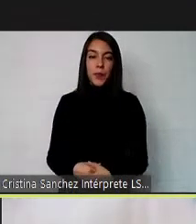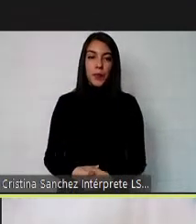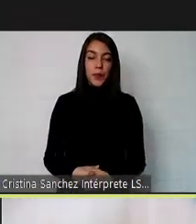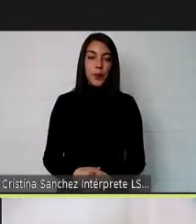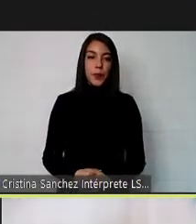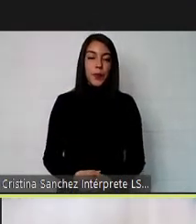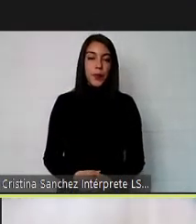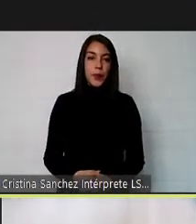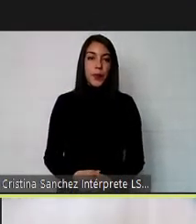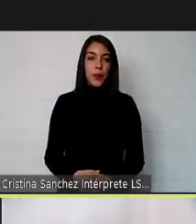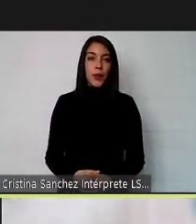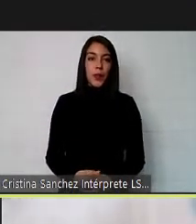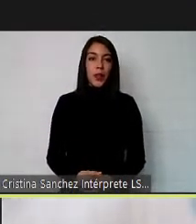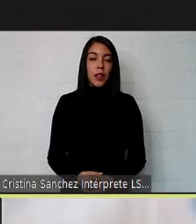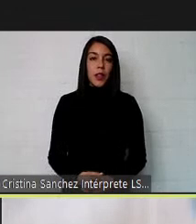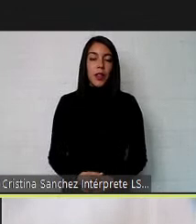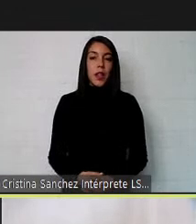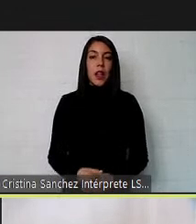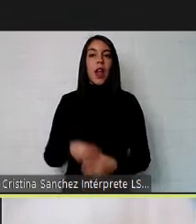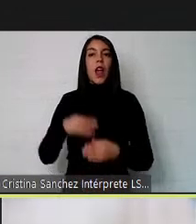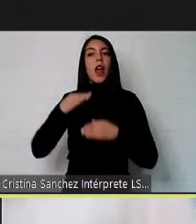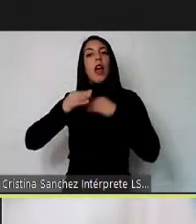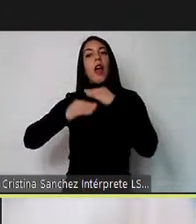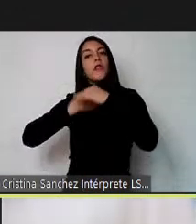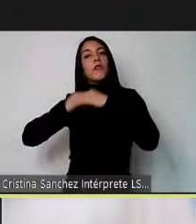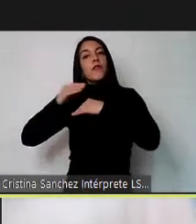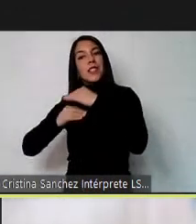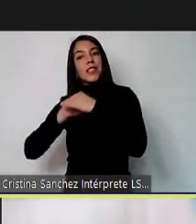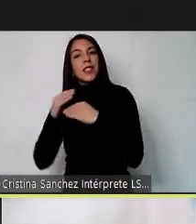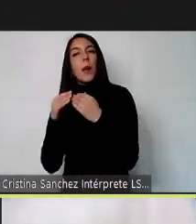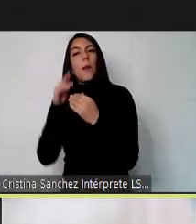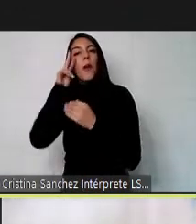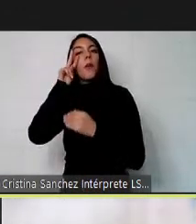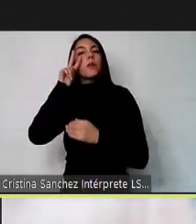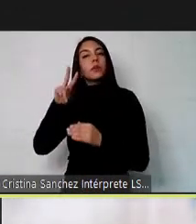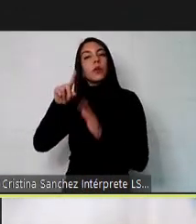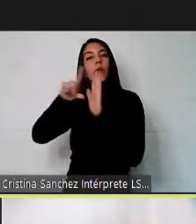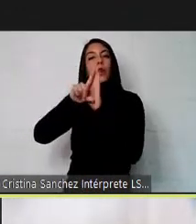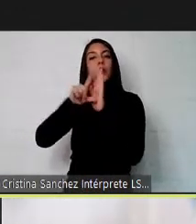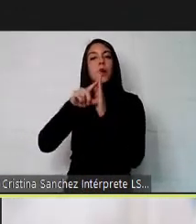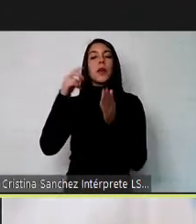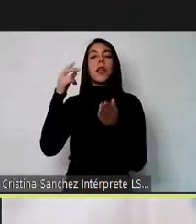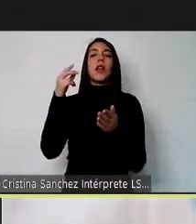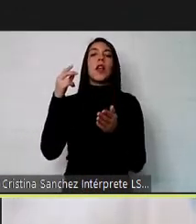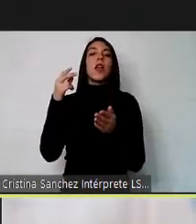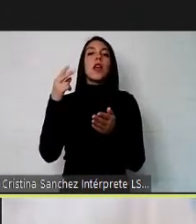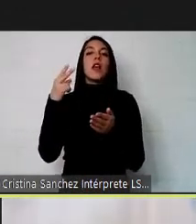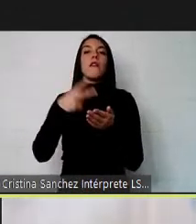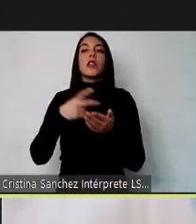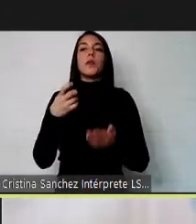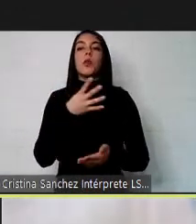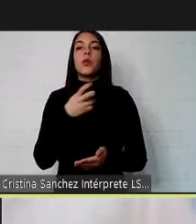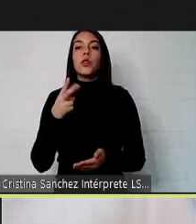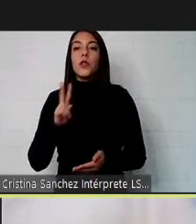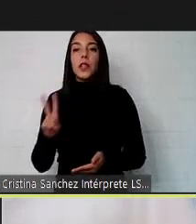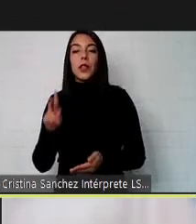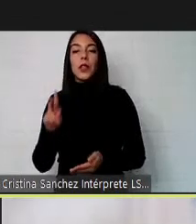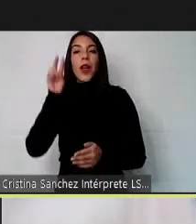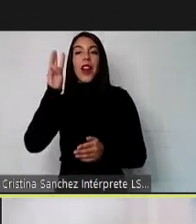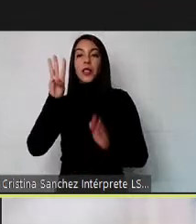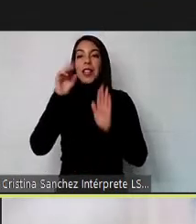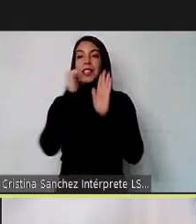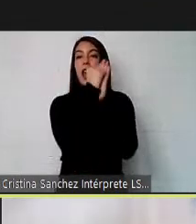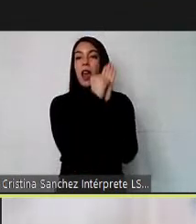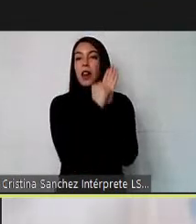ahora cuando avanzamos en esta mirada de la ley 20.422 nos dimos cuenta que esos tres artículos eran muy